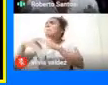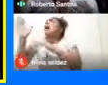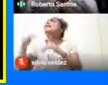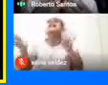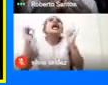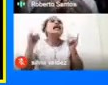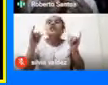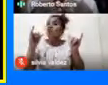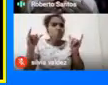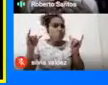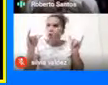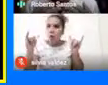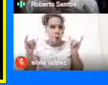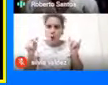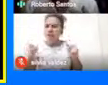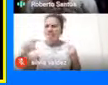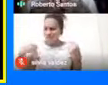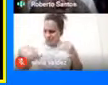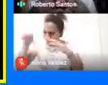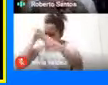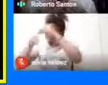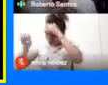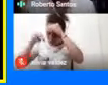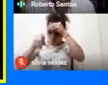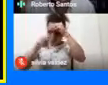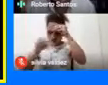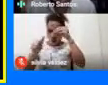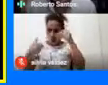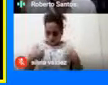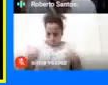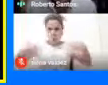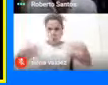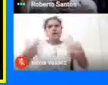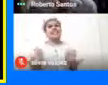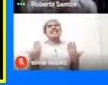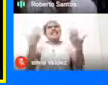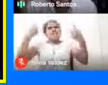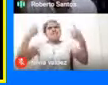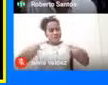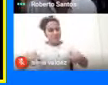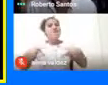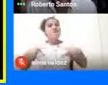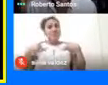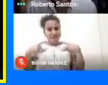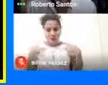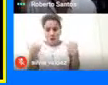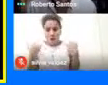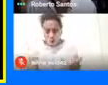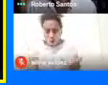no Es que Lo que yo aprendo De lo Muisca Me sirve Para mi vida De hoy